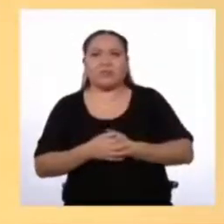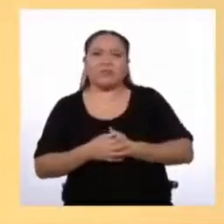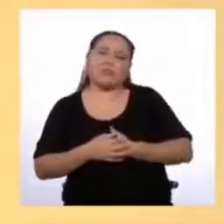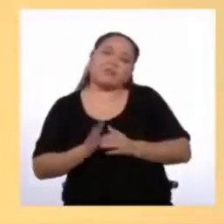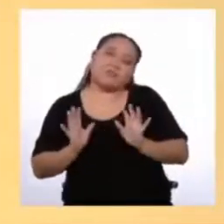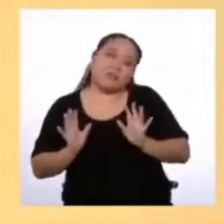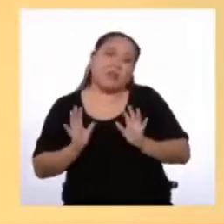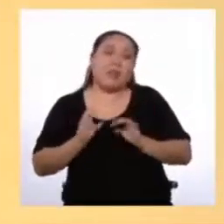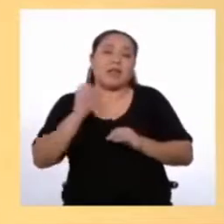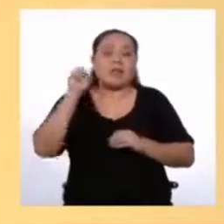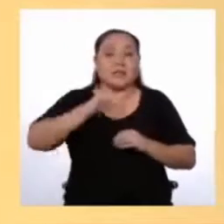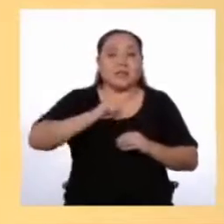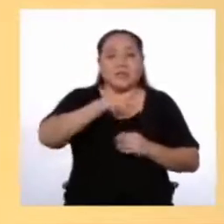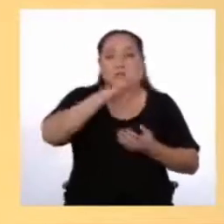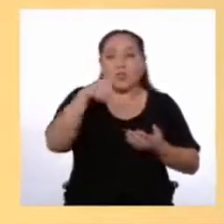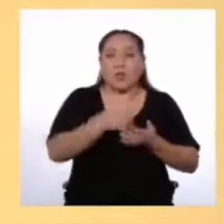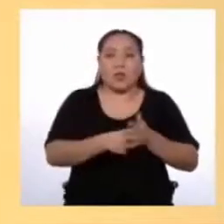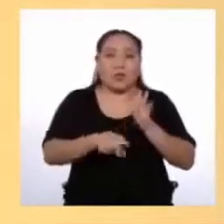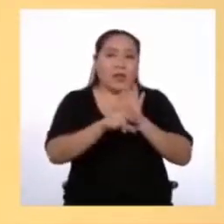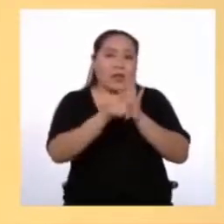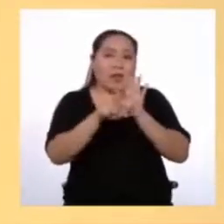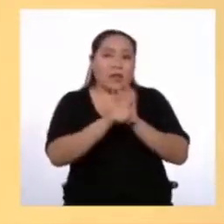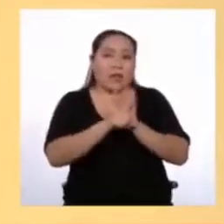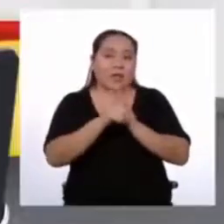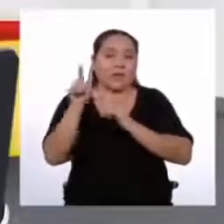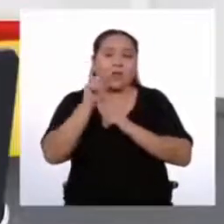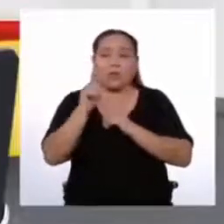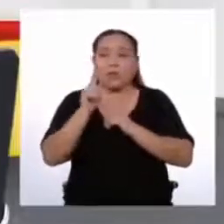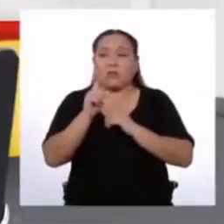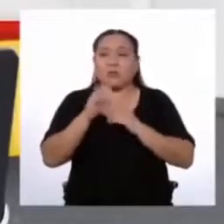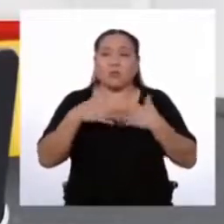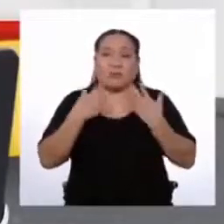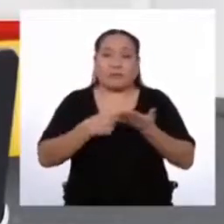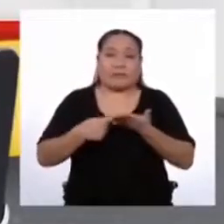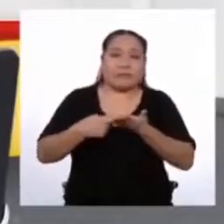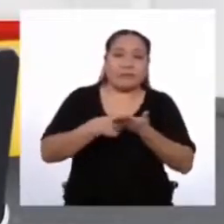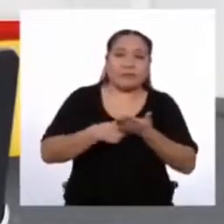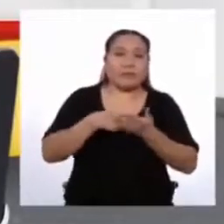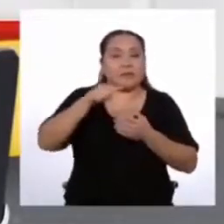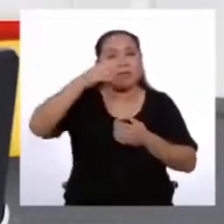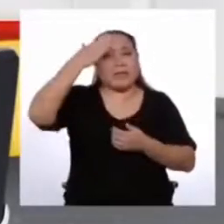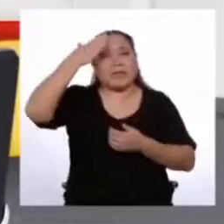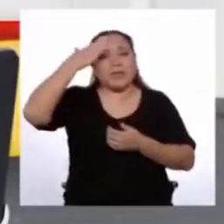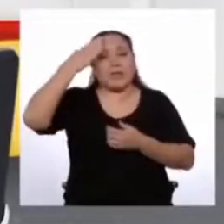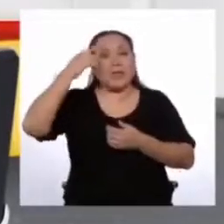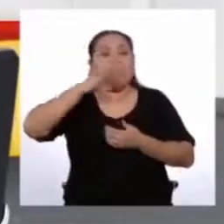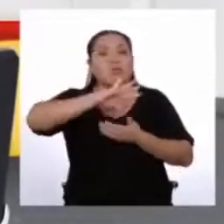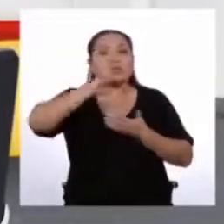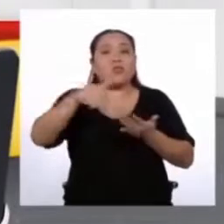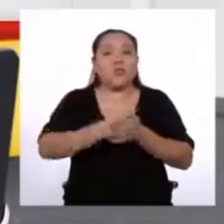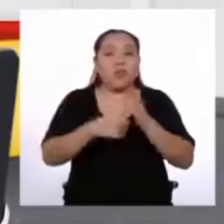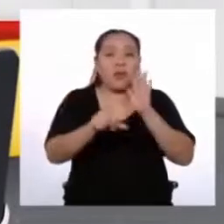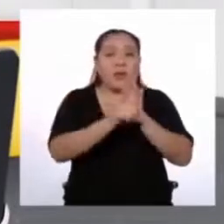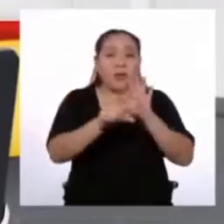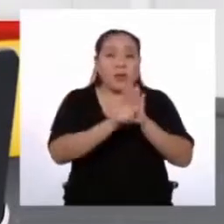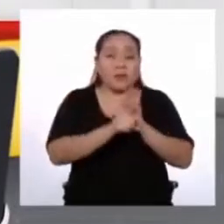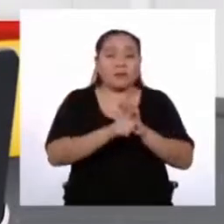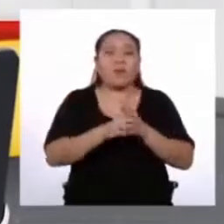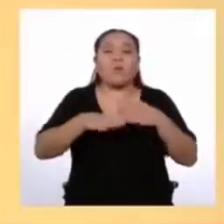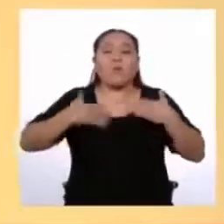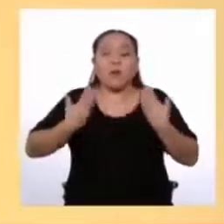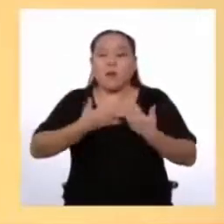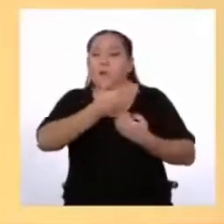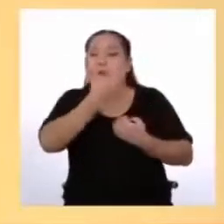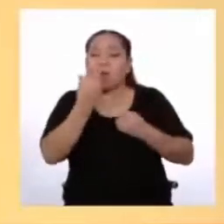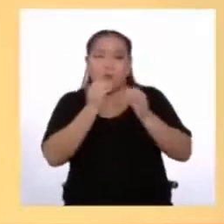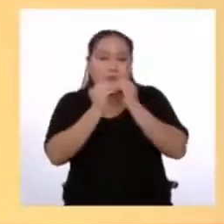Como toda ley, nada es indiscutible Ya saben en casa Toda ley se puede perfeccionar